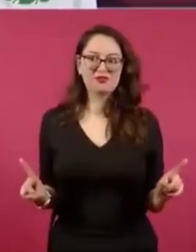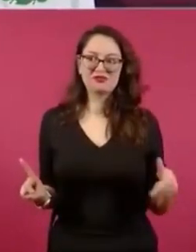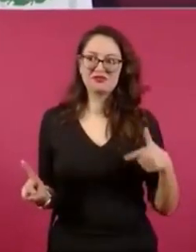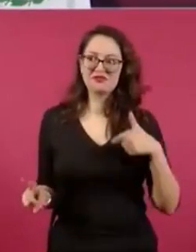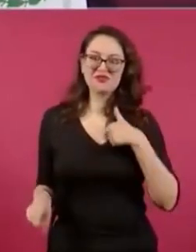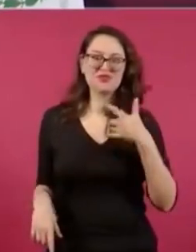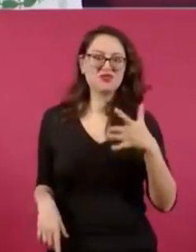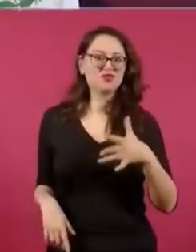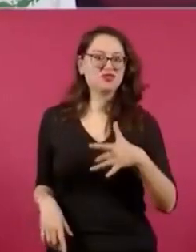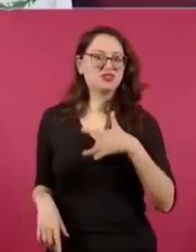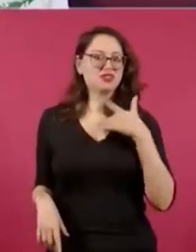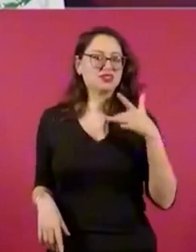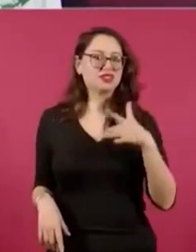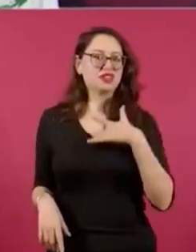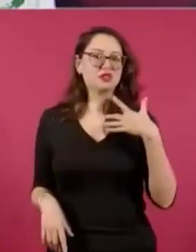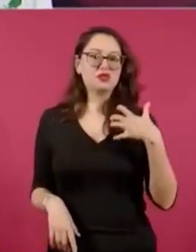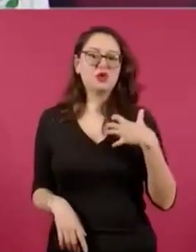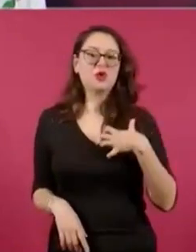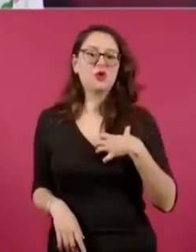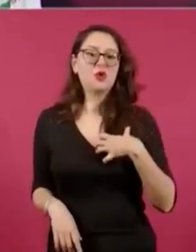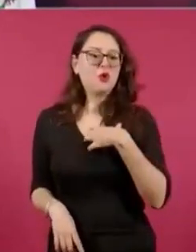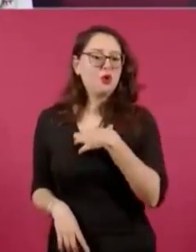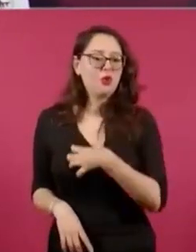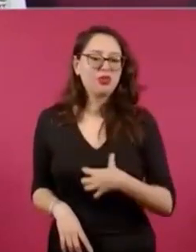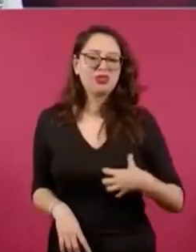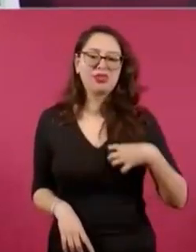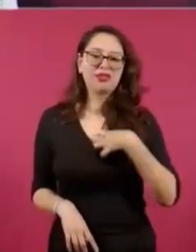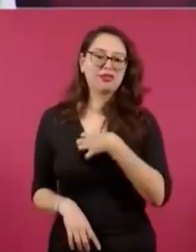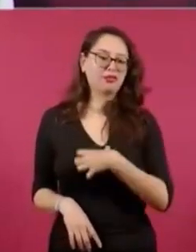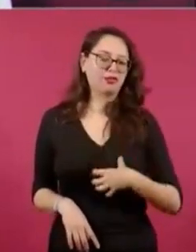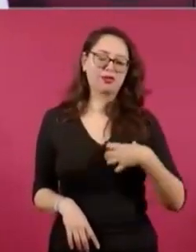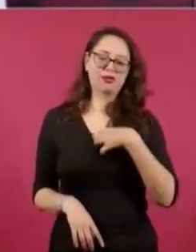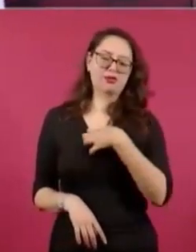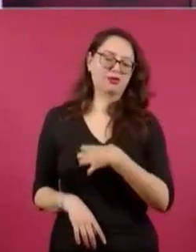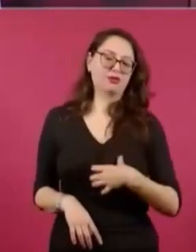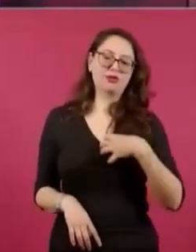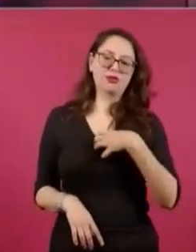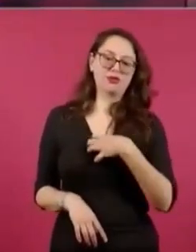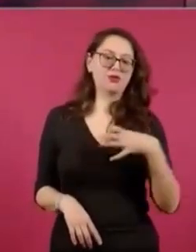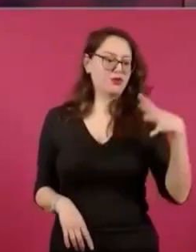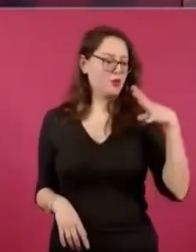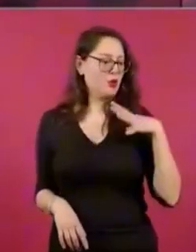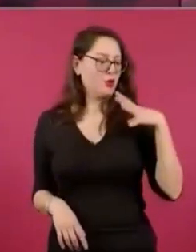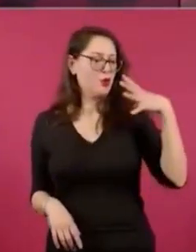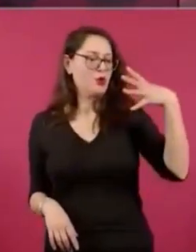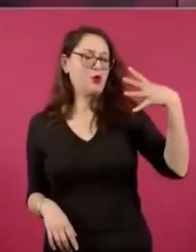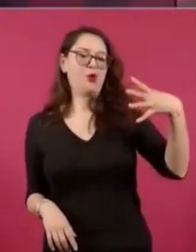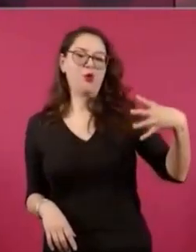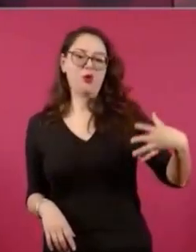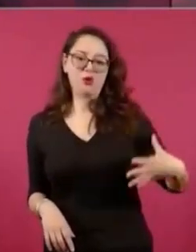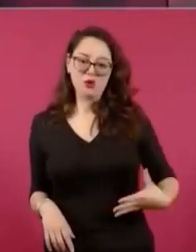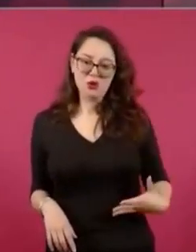contentos, orgullosos todos,